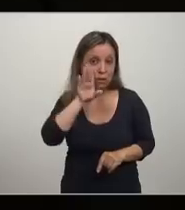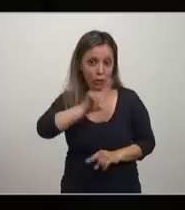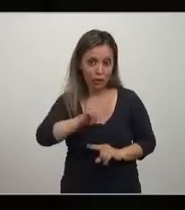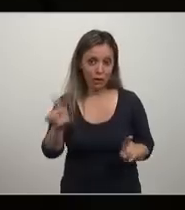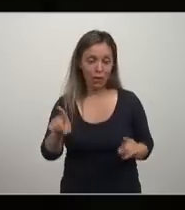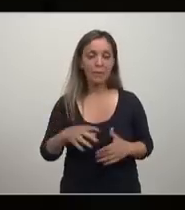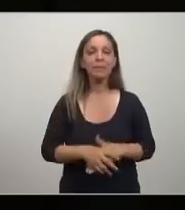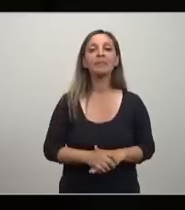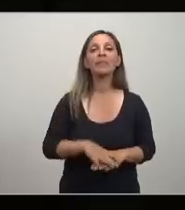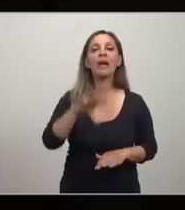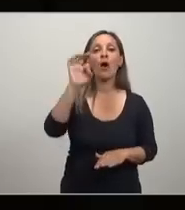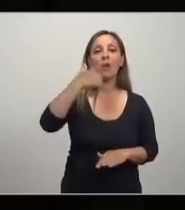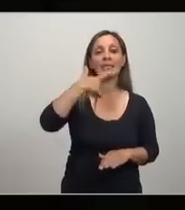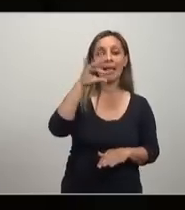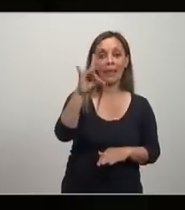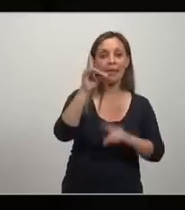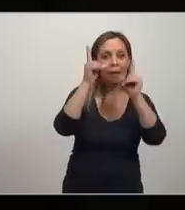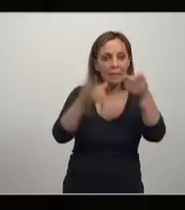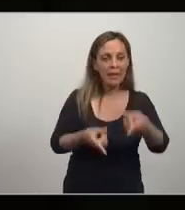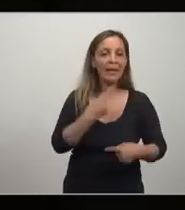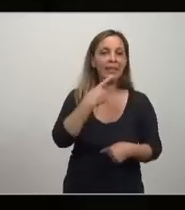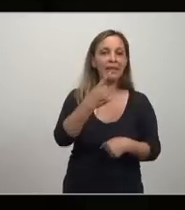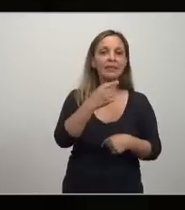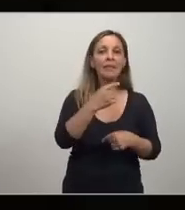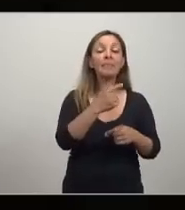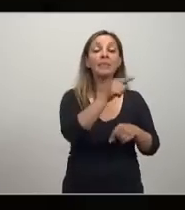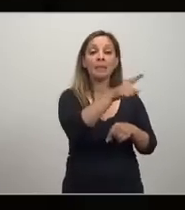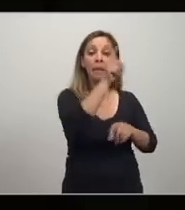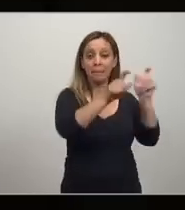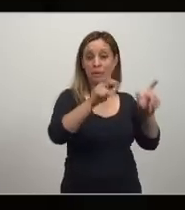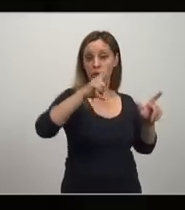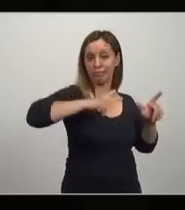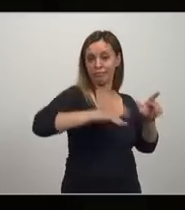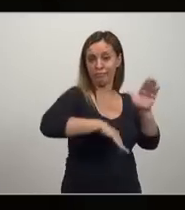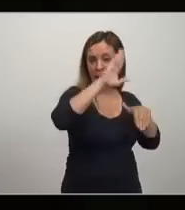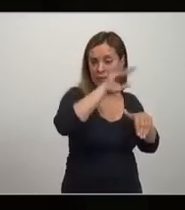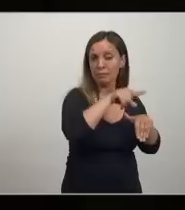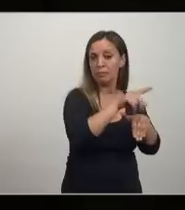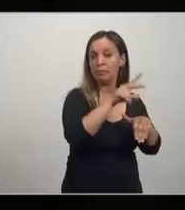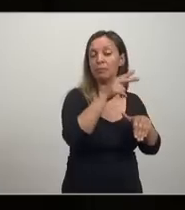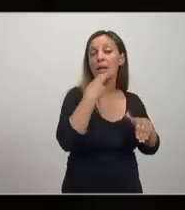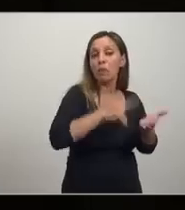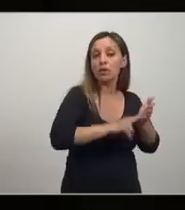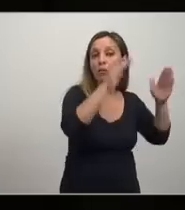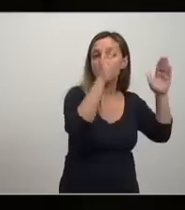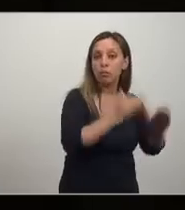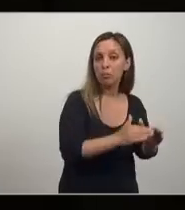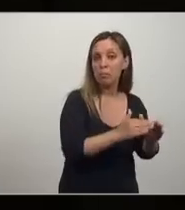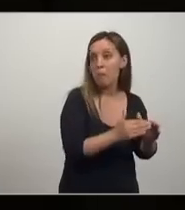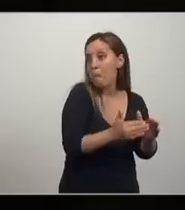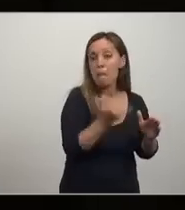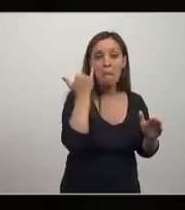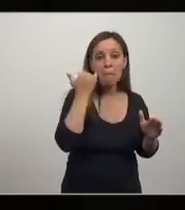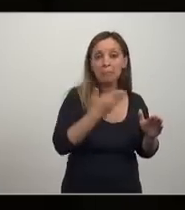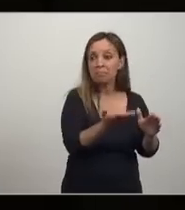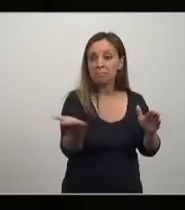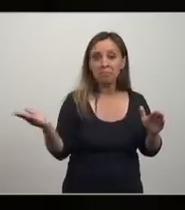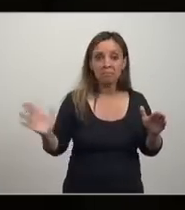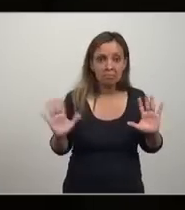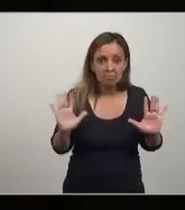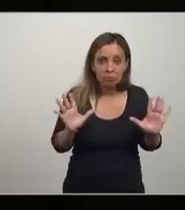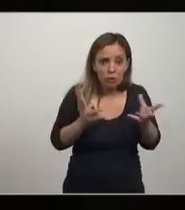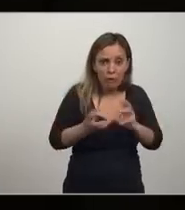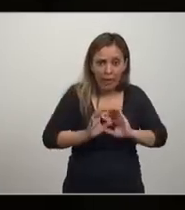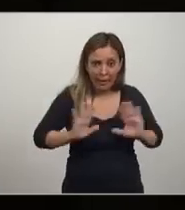desarrollados, se ratifica que la reducción de impuestos a ricos incrementa desigualdad de ingresos y no tiene ningún efecto significativo en crecimiento económico o